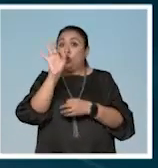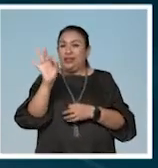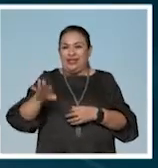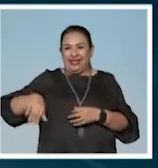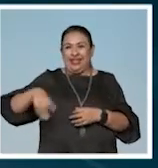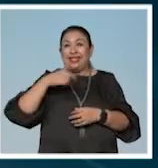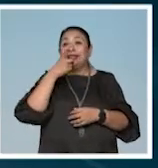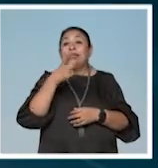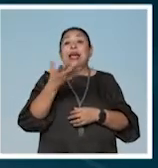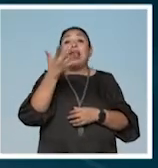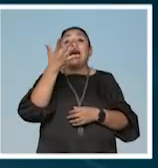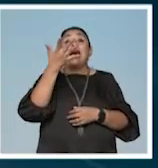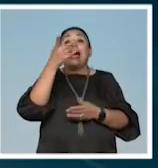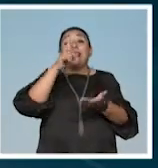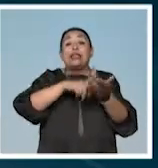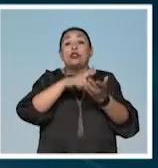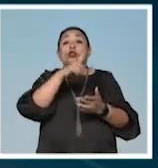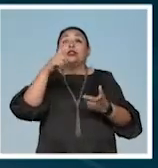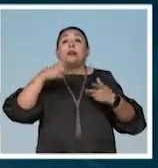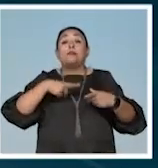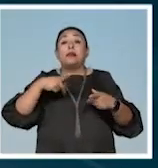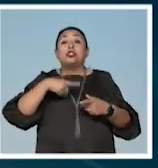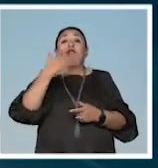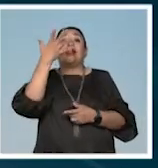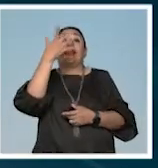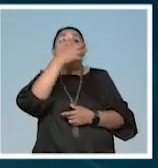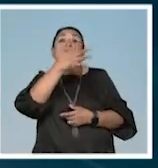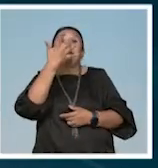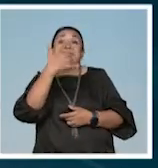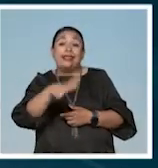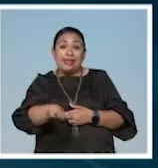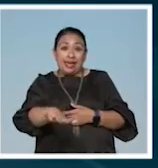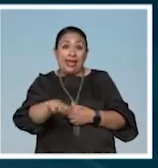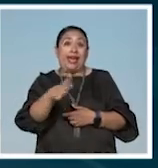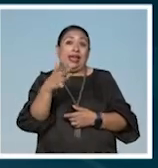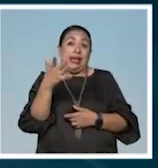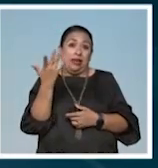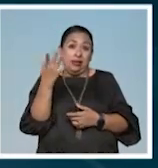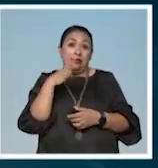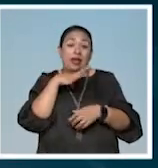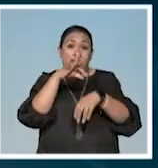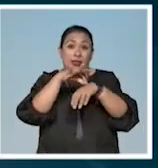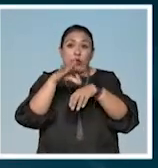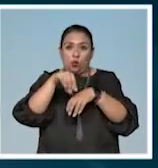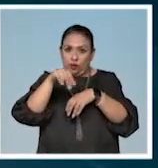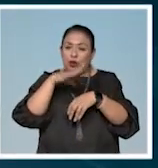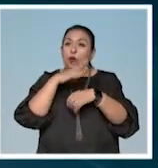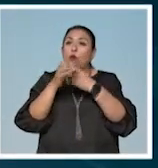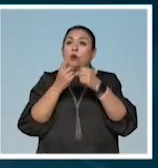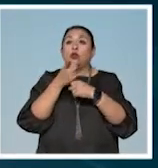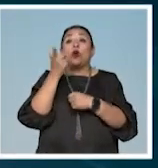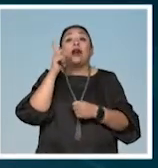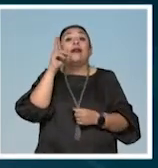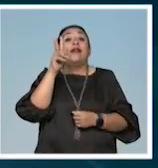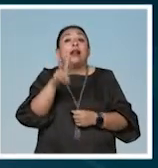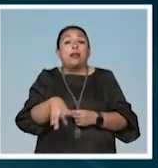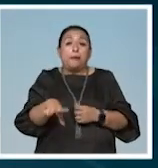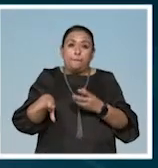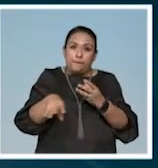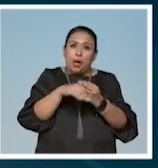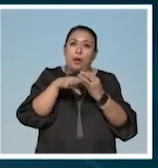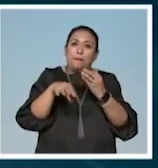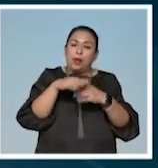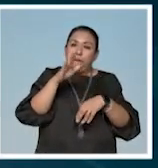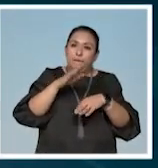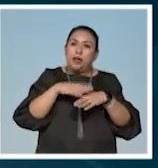ya escuchábamos, son 10 de cada 100 habitantes en México por lo menos, pues aquí tenemos una oportunidad y ojalá de verdad se sumen más